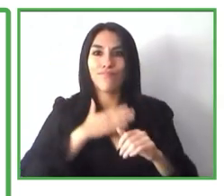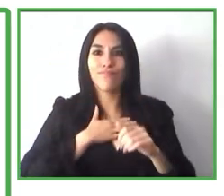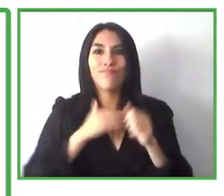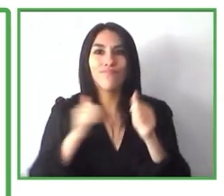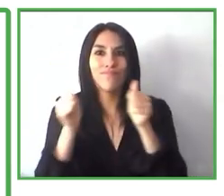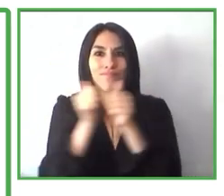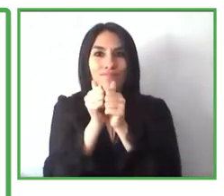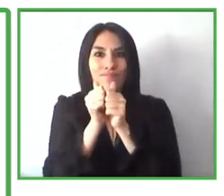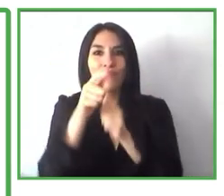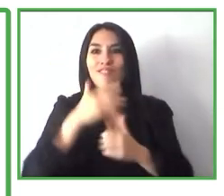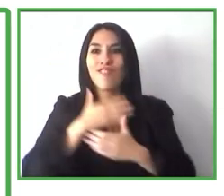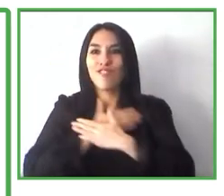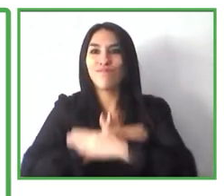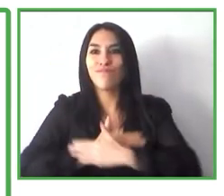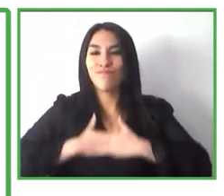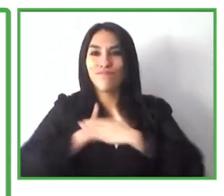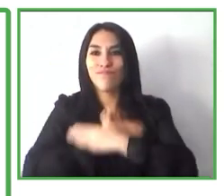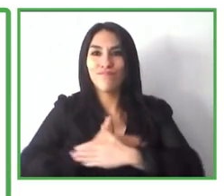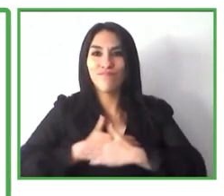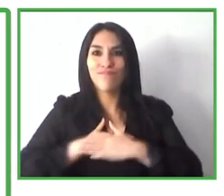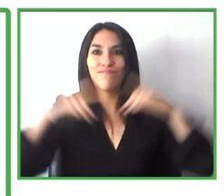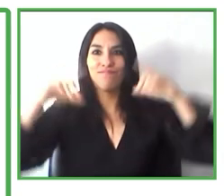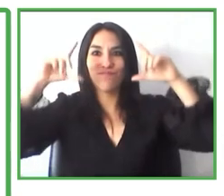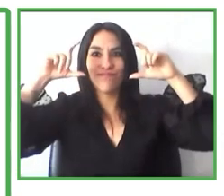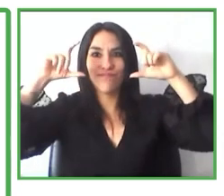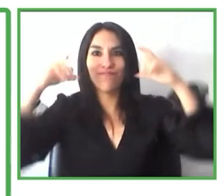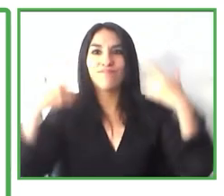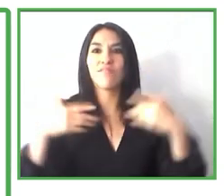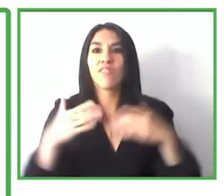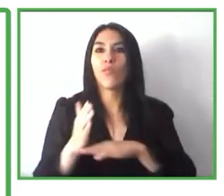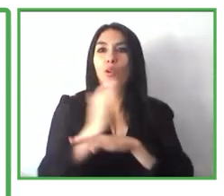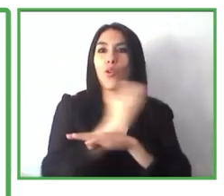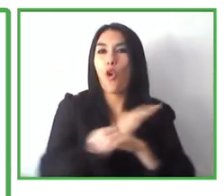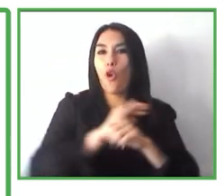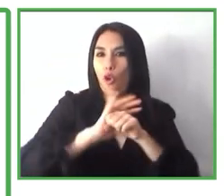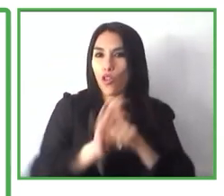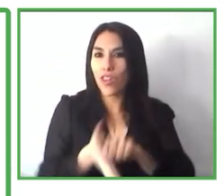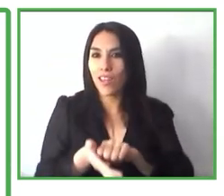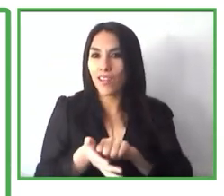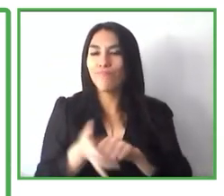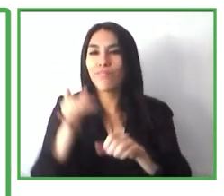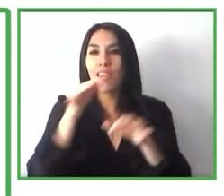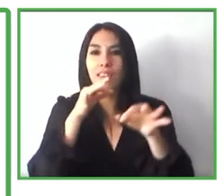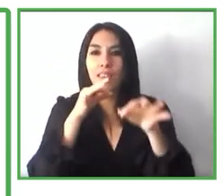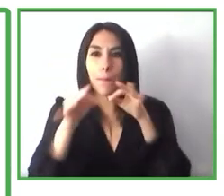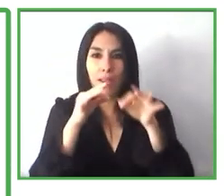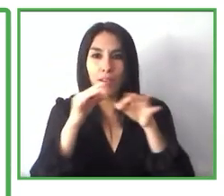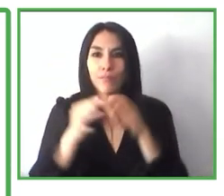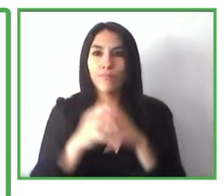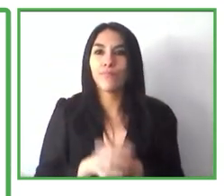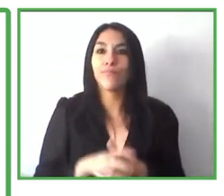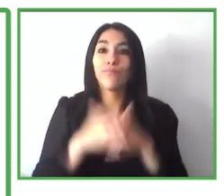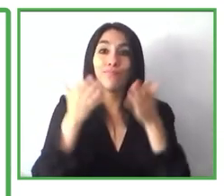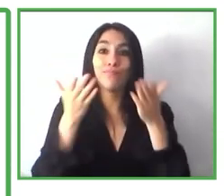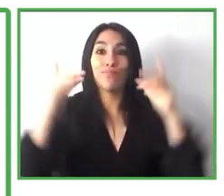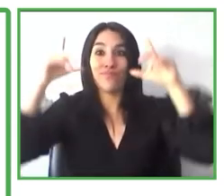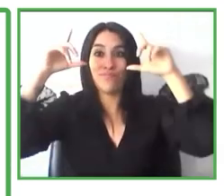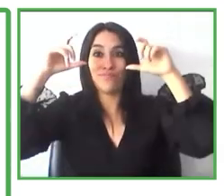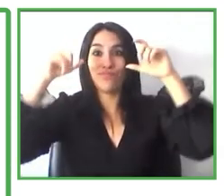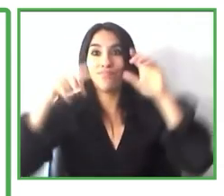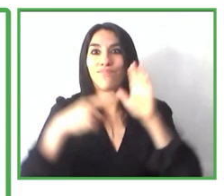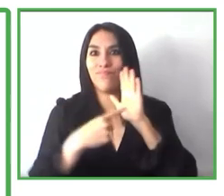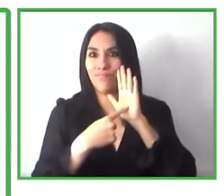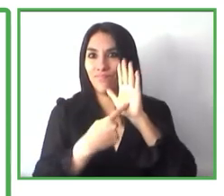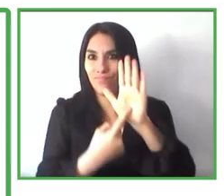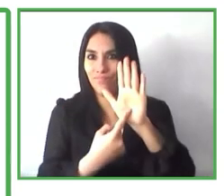está tomada justo antes de corona. Les quería compartir esta imagen porque siento que representa bastante la buena onda que